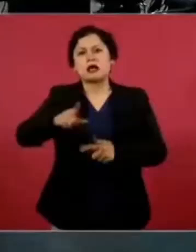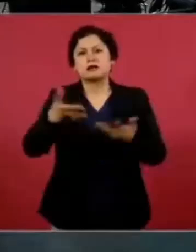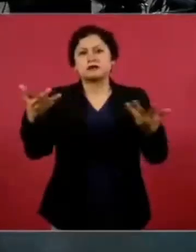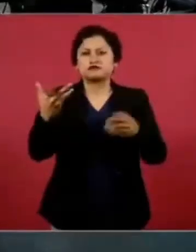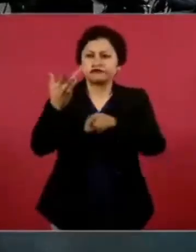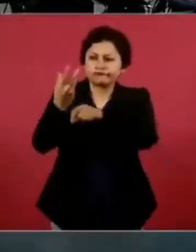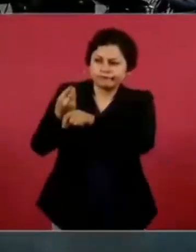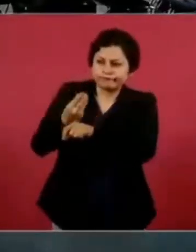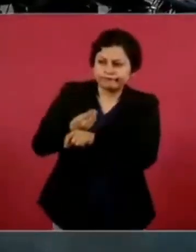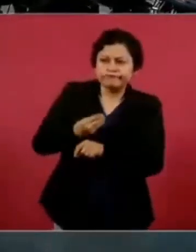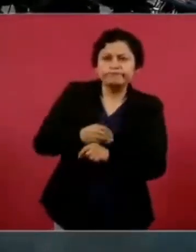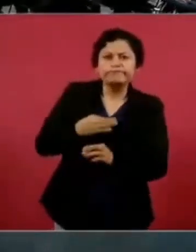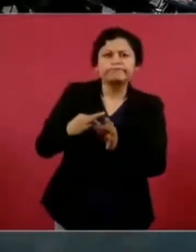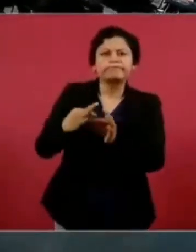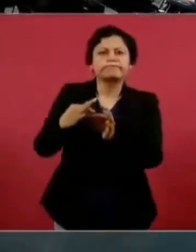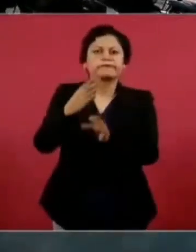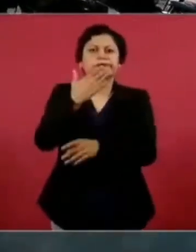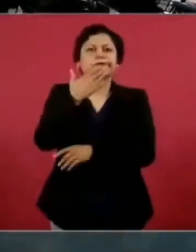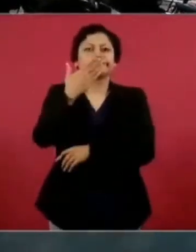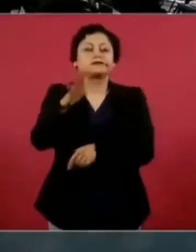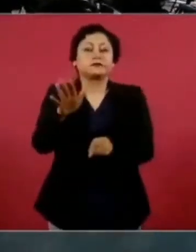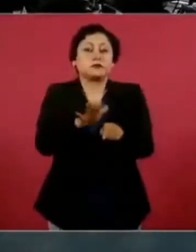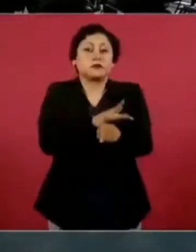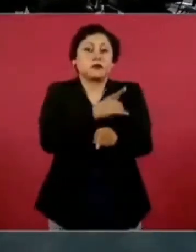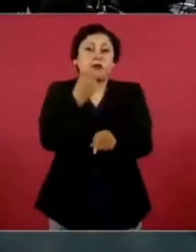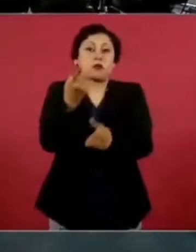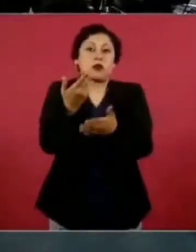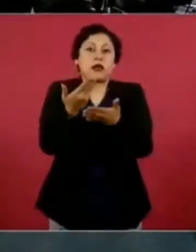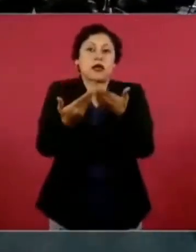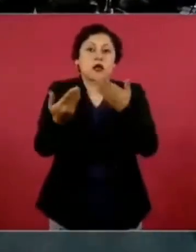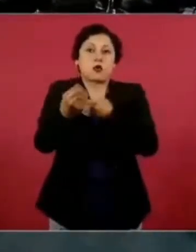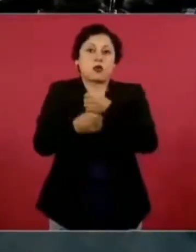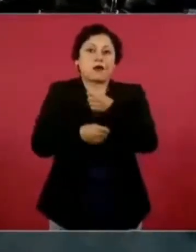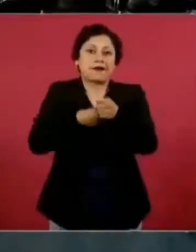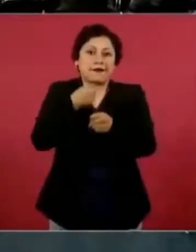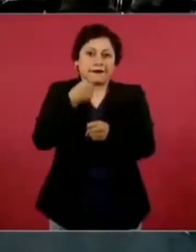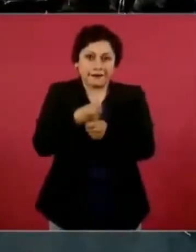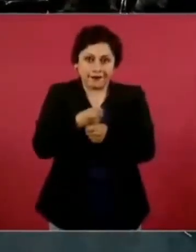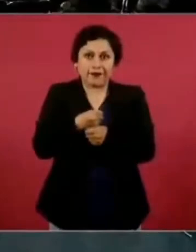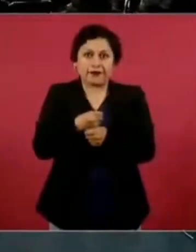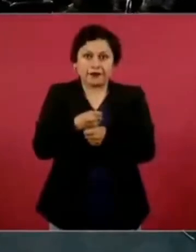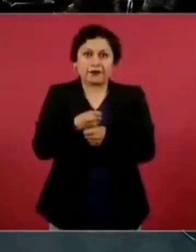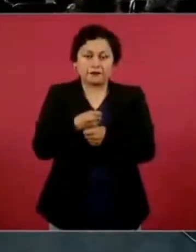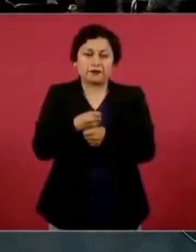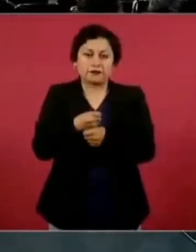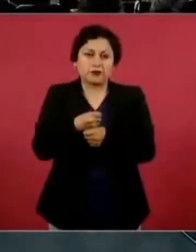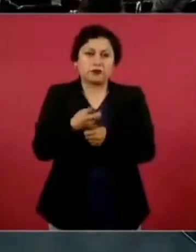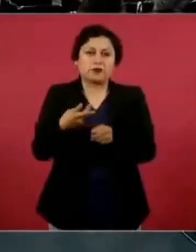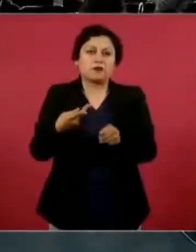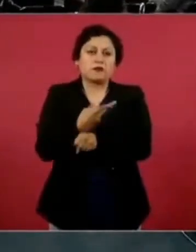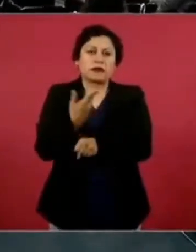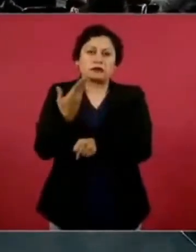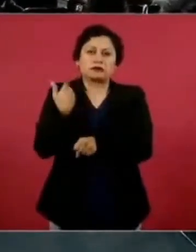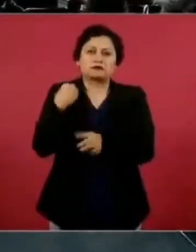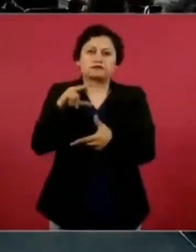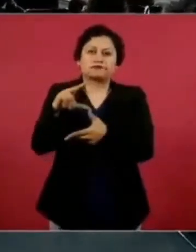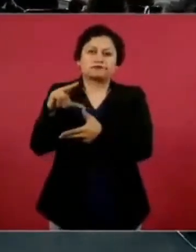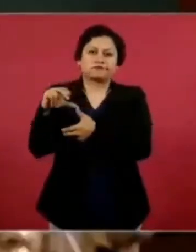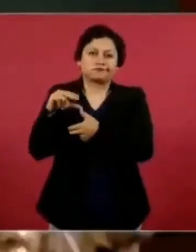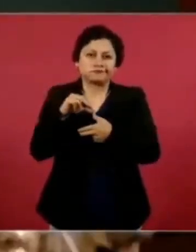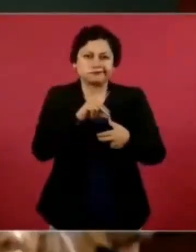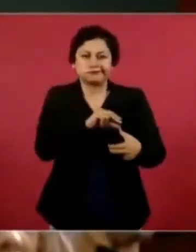ya que este año es un año por el fenómeno de la niña, de muchos